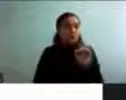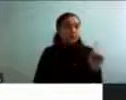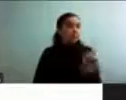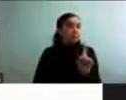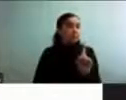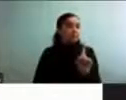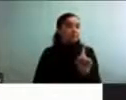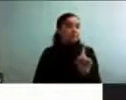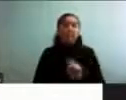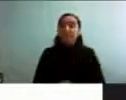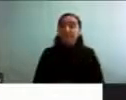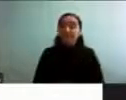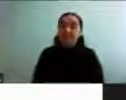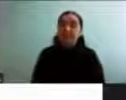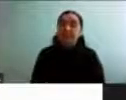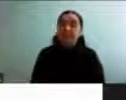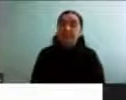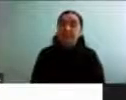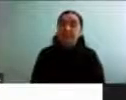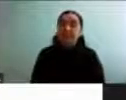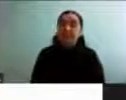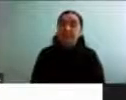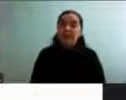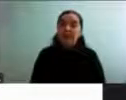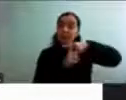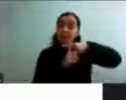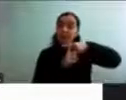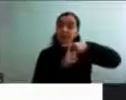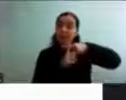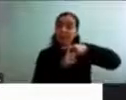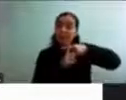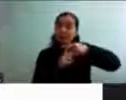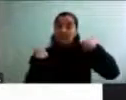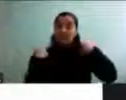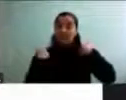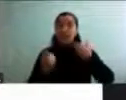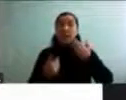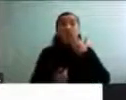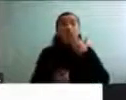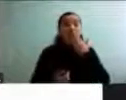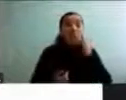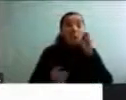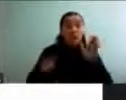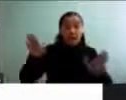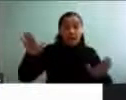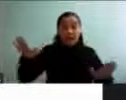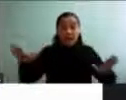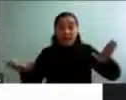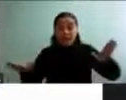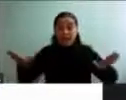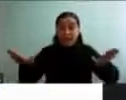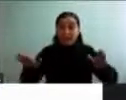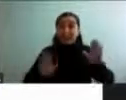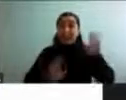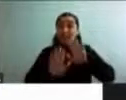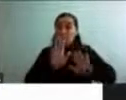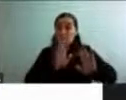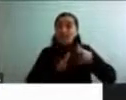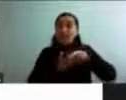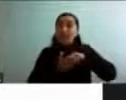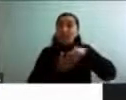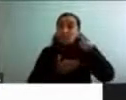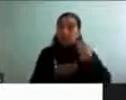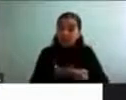o actividad física pueden ser mejorar tu equilibrio y prevenida caída, como lo comenté antes, ayudar a mejorar tu